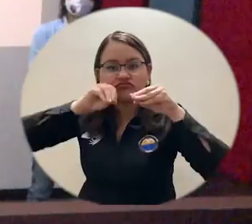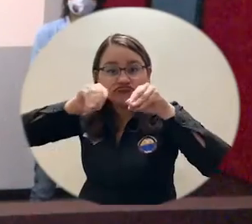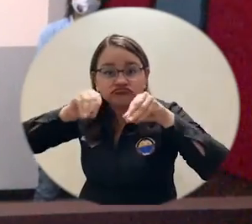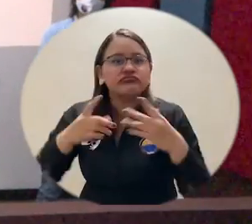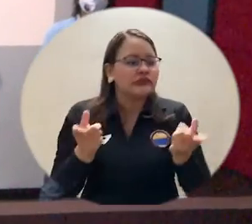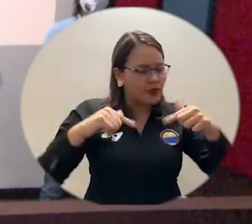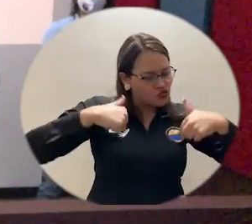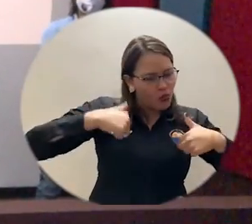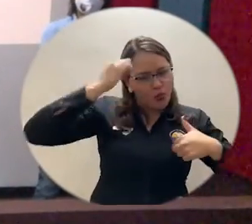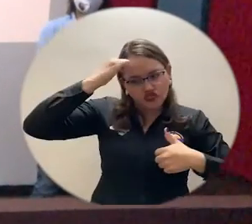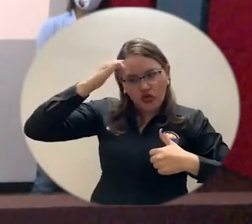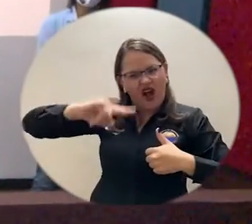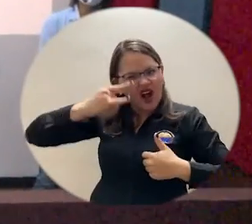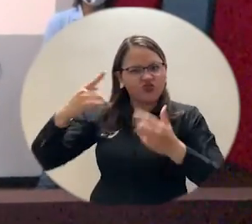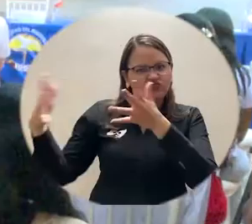en la región.